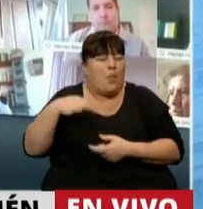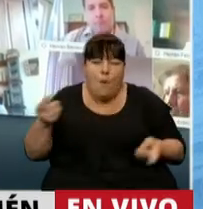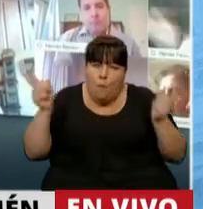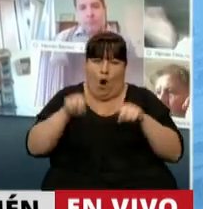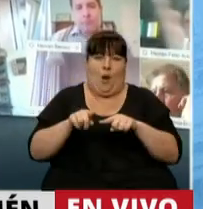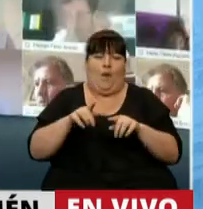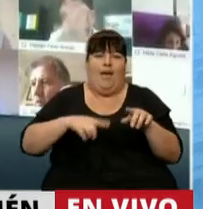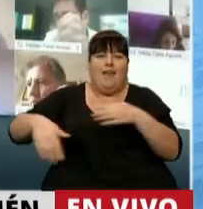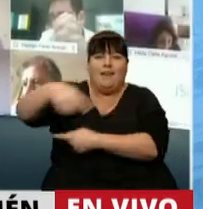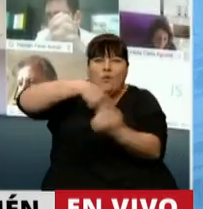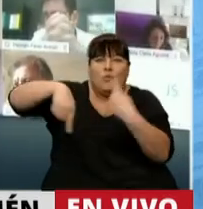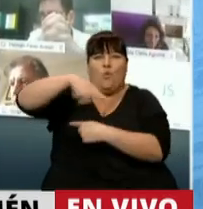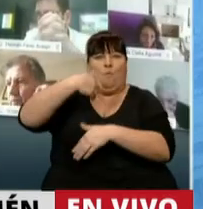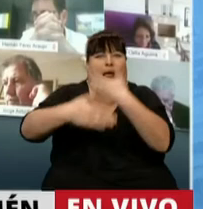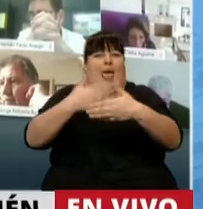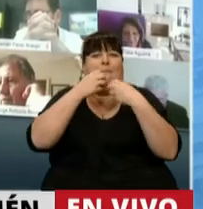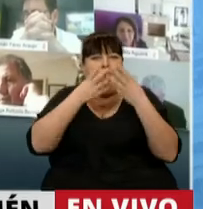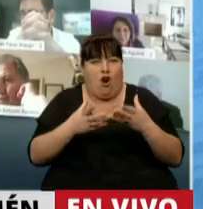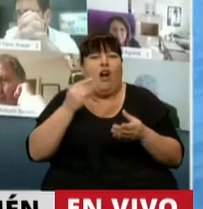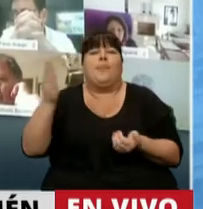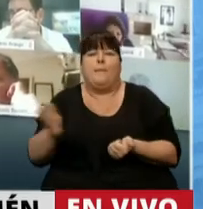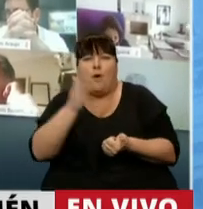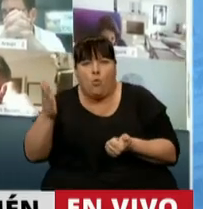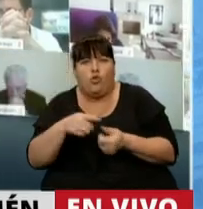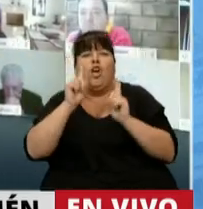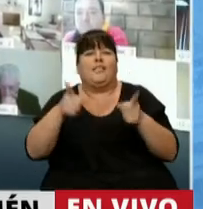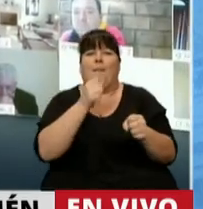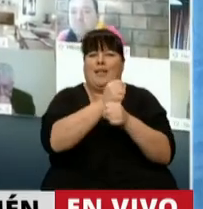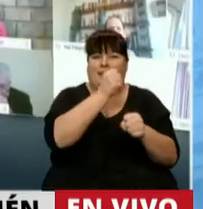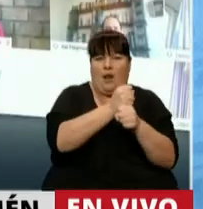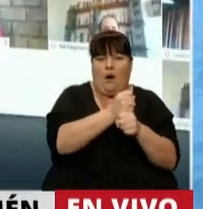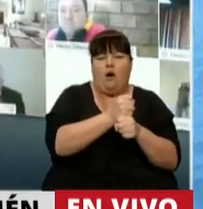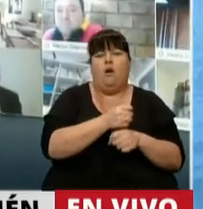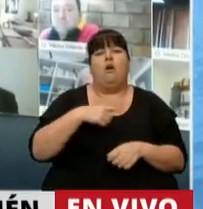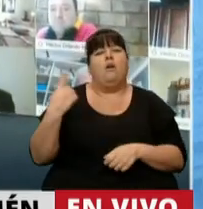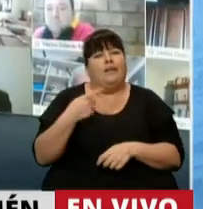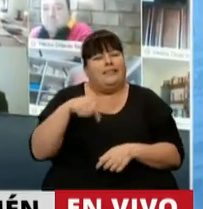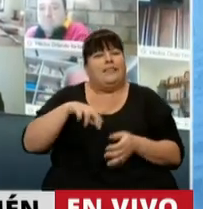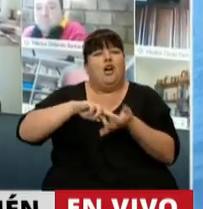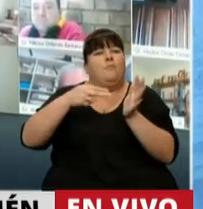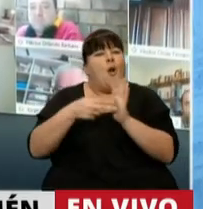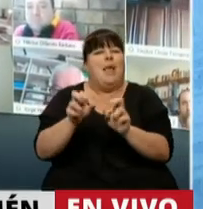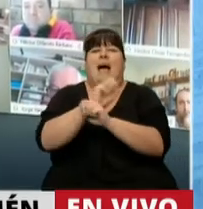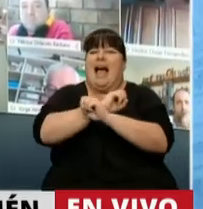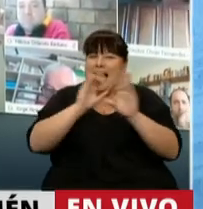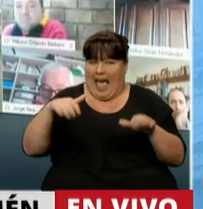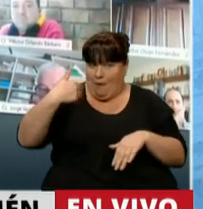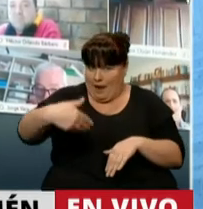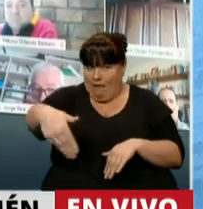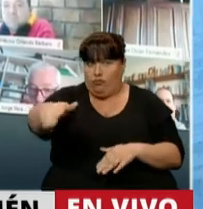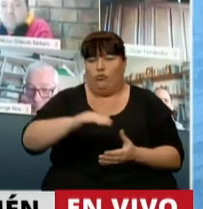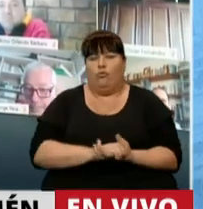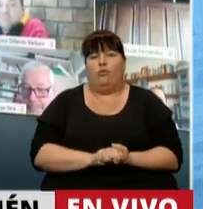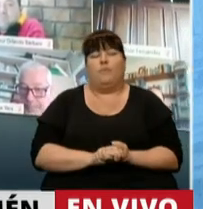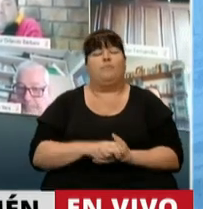al círculo virtuoso de la producción y el empleo. Tenemos un problema enorme por delante